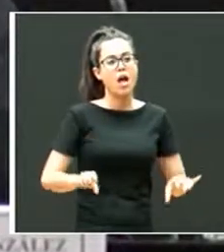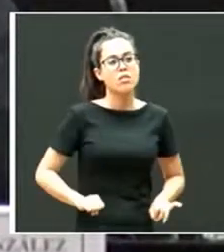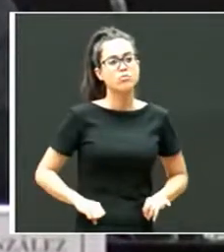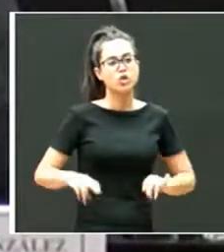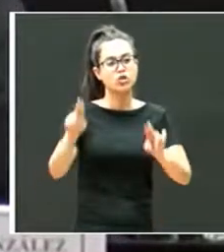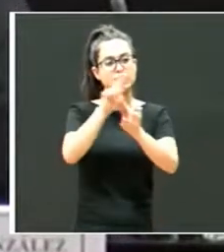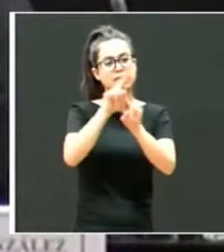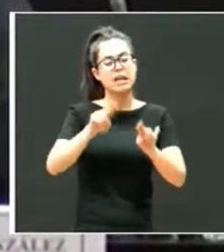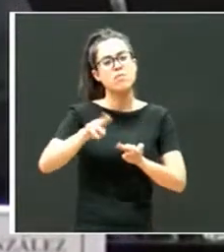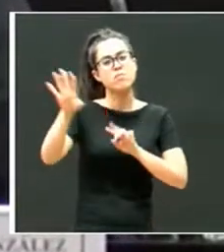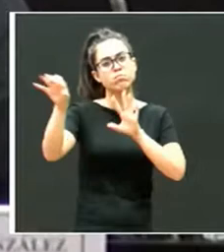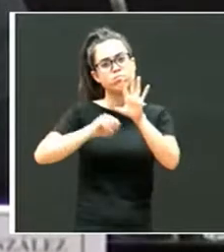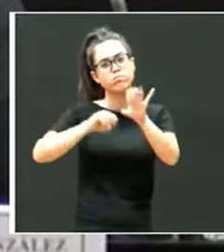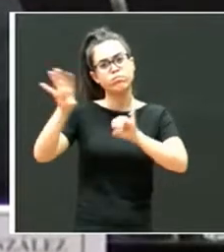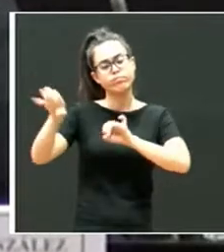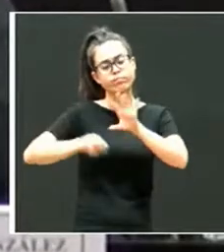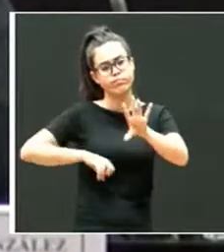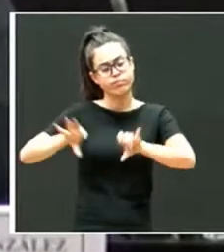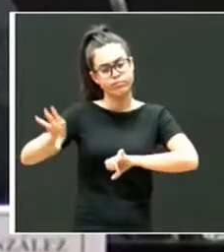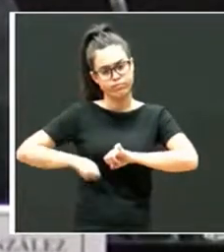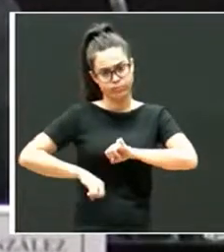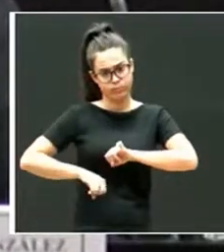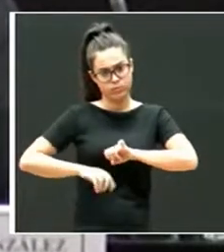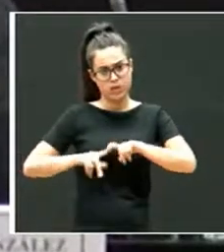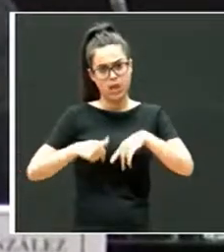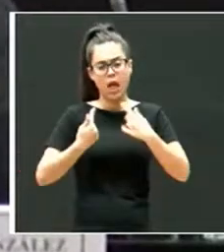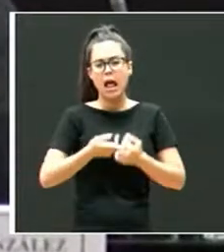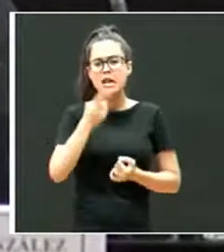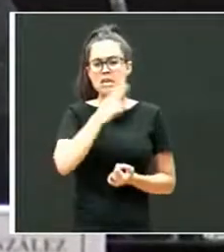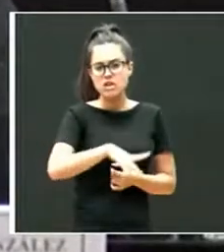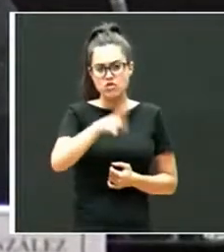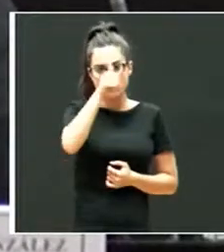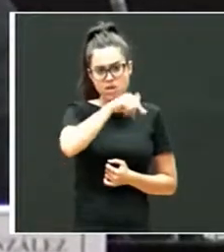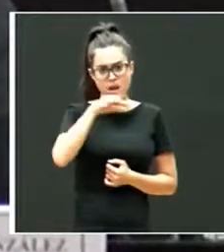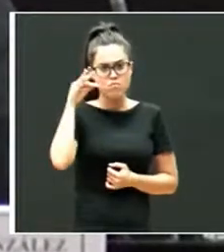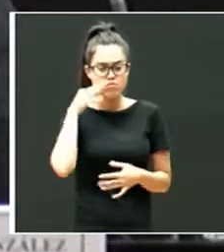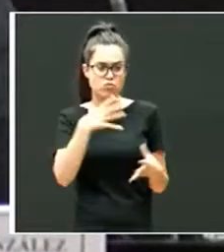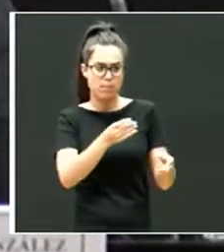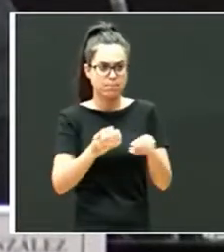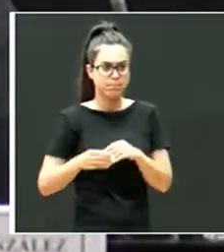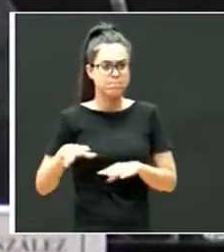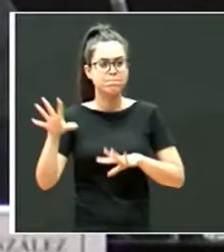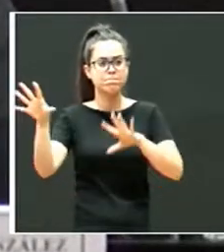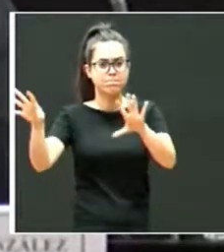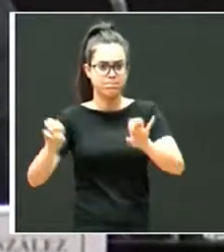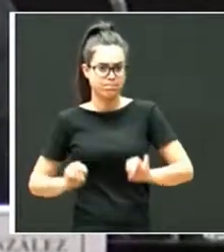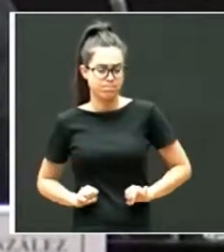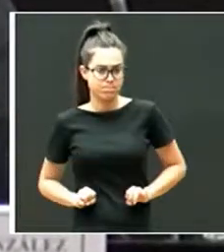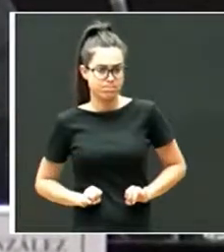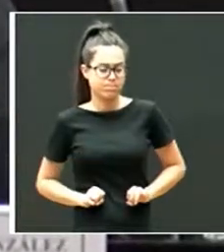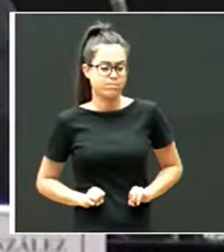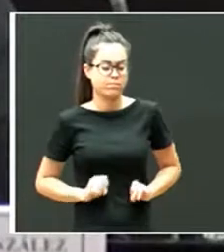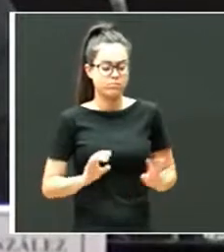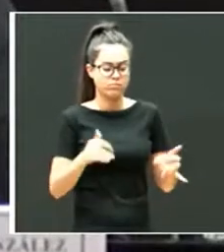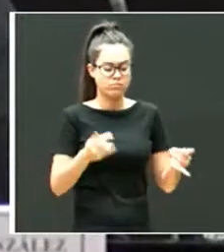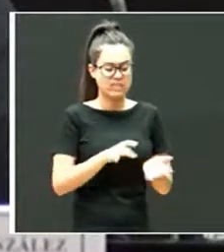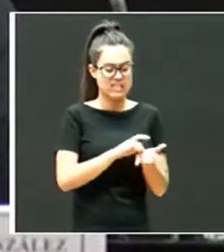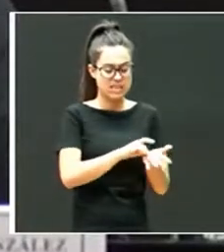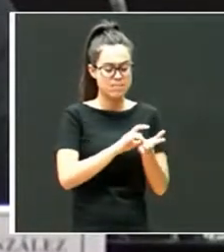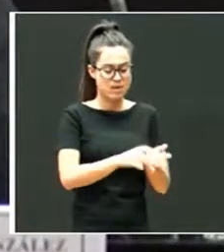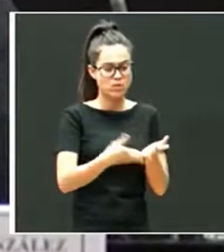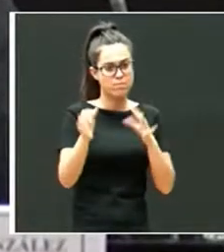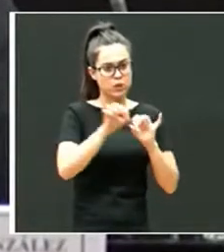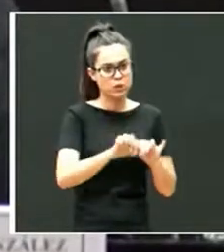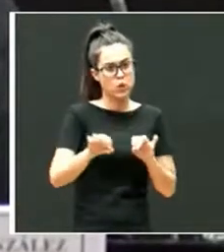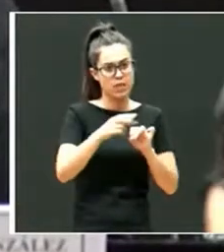años en los que más niños y niñas se adoptaron. De manera que desde los servicios de protección a infancia,